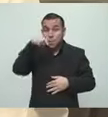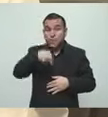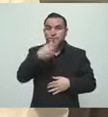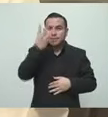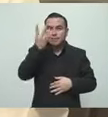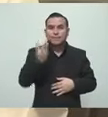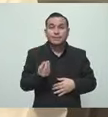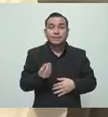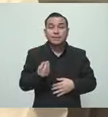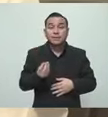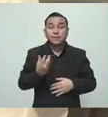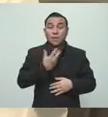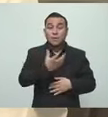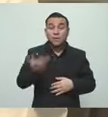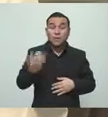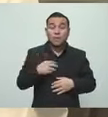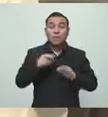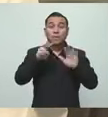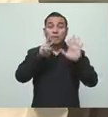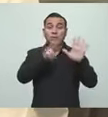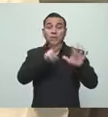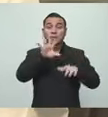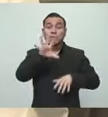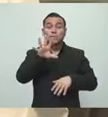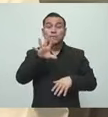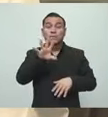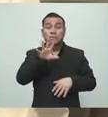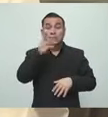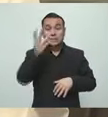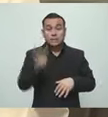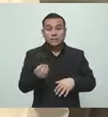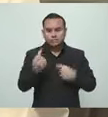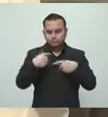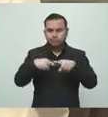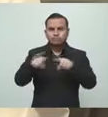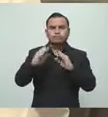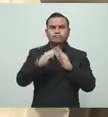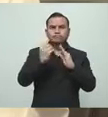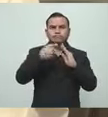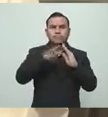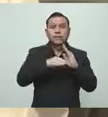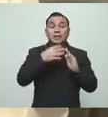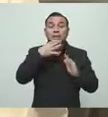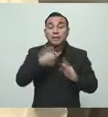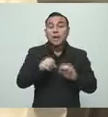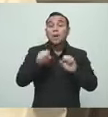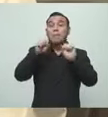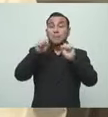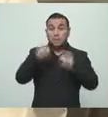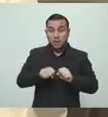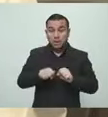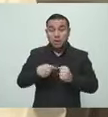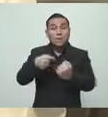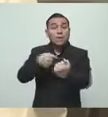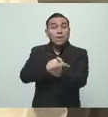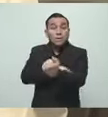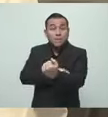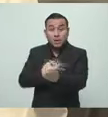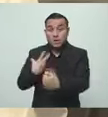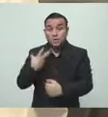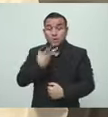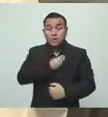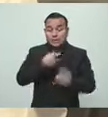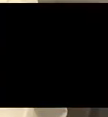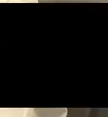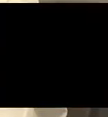momento se habla que son más de 84 días los que tenemos de cuarentena, lo cual nos ha permitido a nosotros como sistema